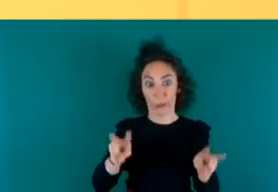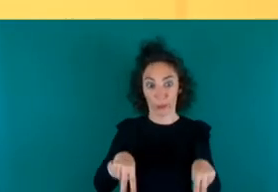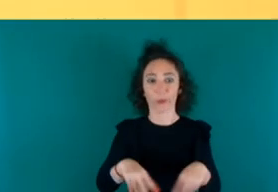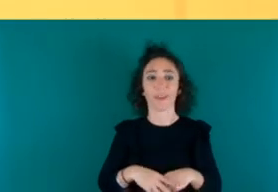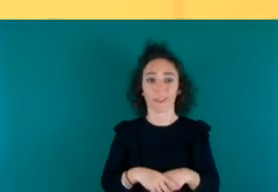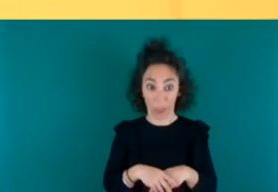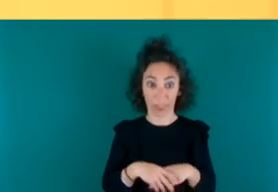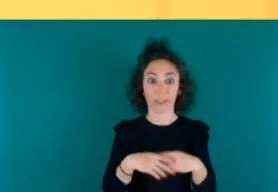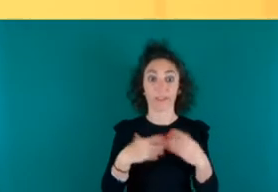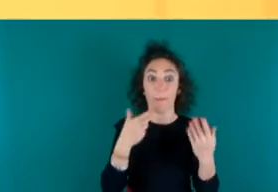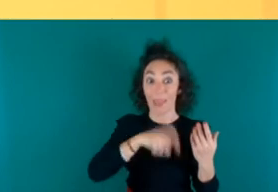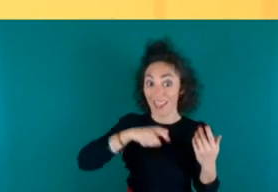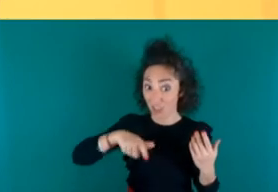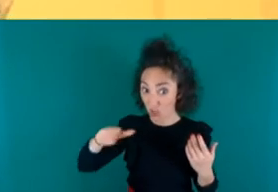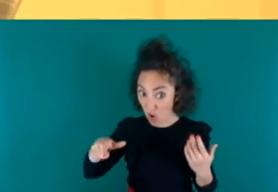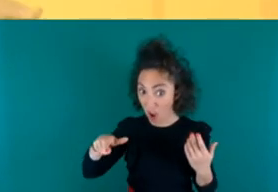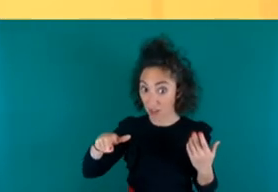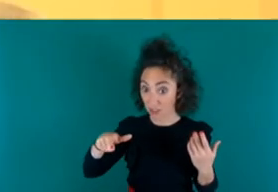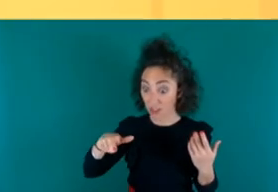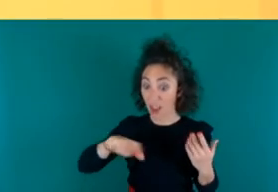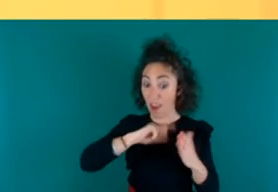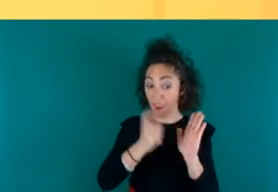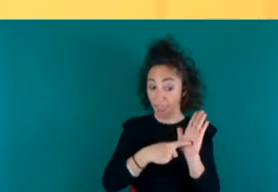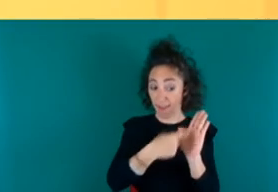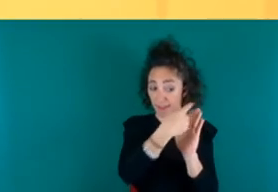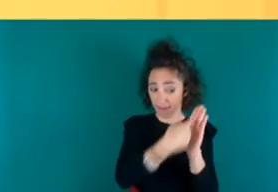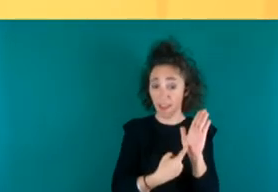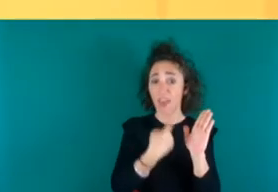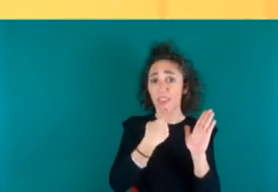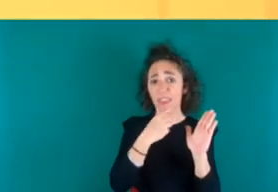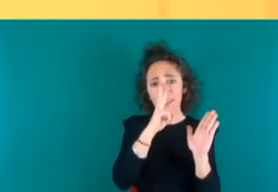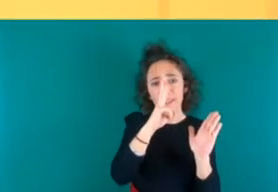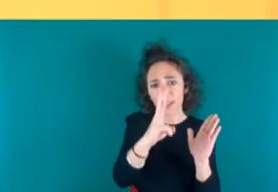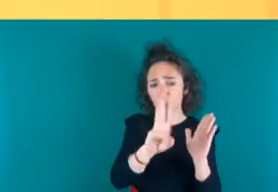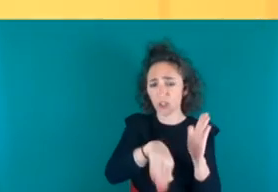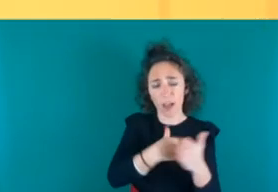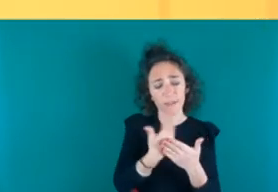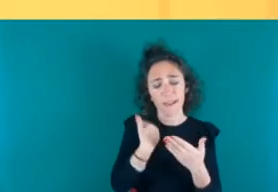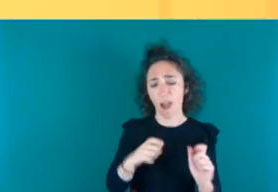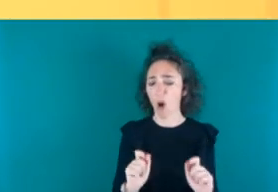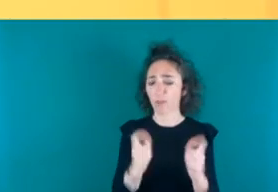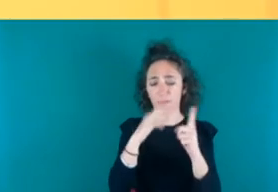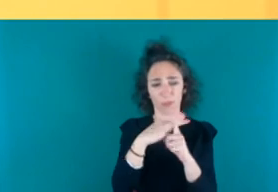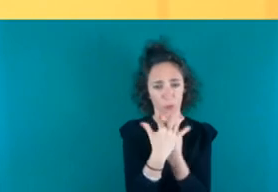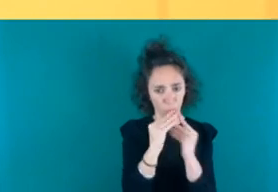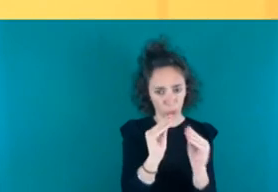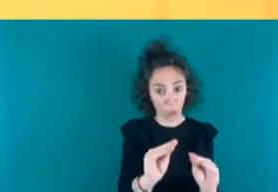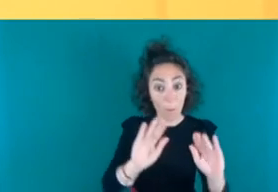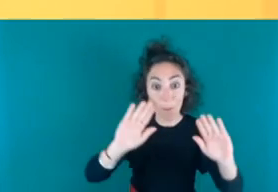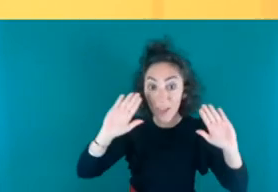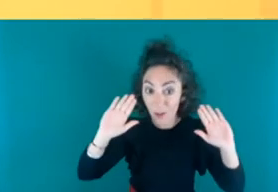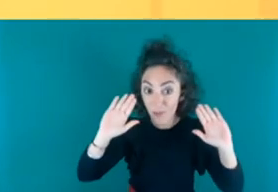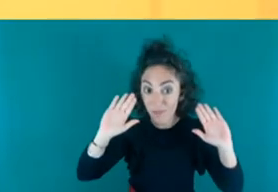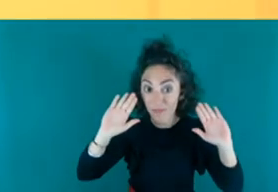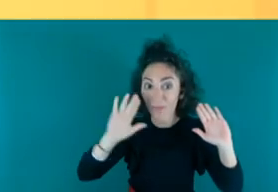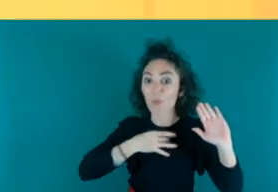las personas o sea la ley estipula que tienen que pasar tres años para poder regularizar su situación sin embargo nos